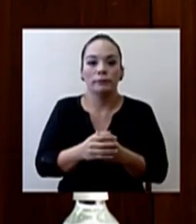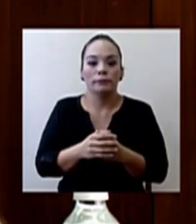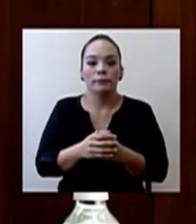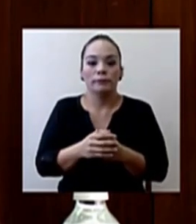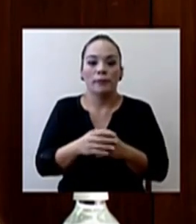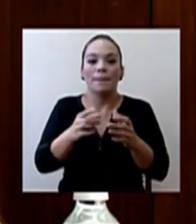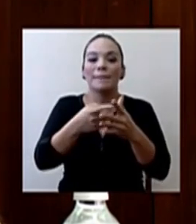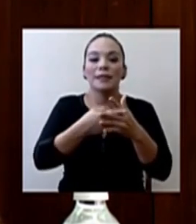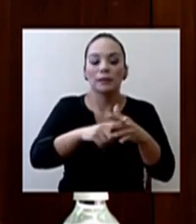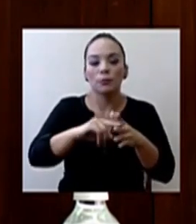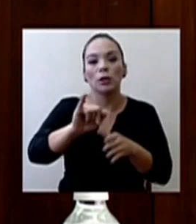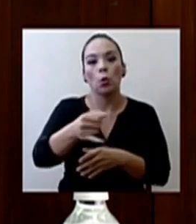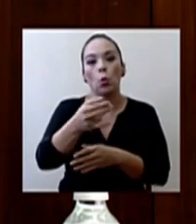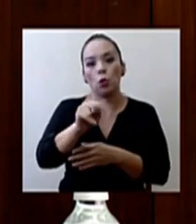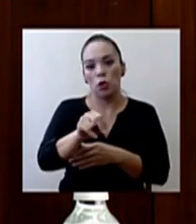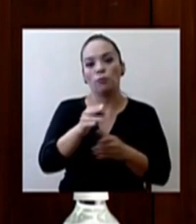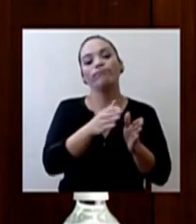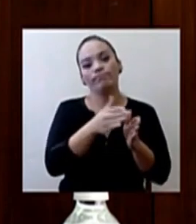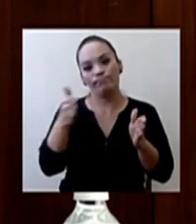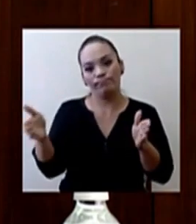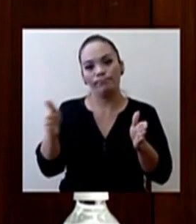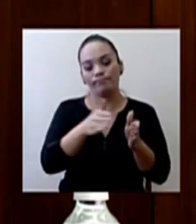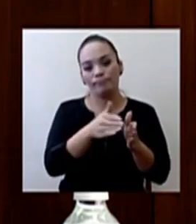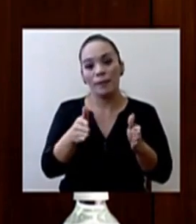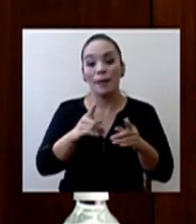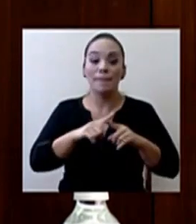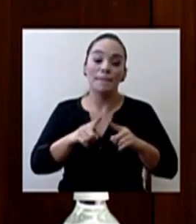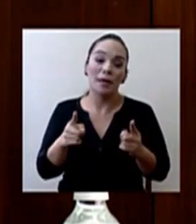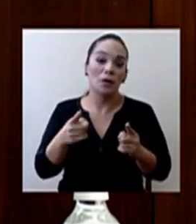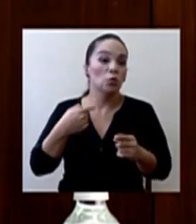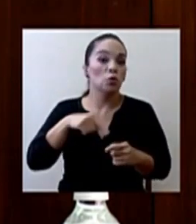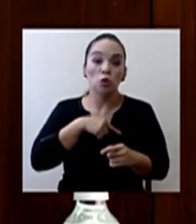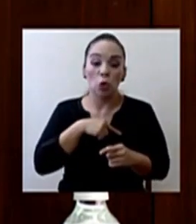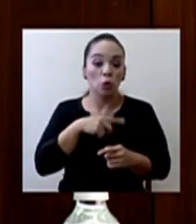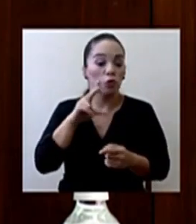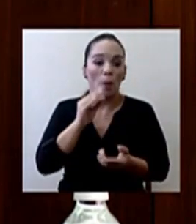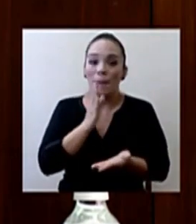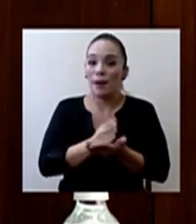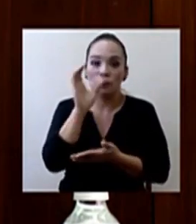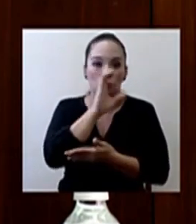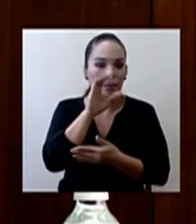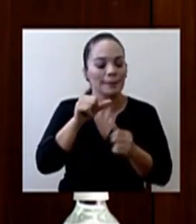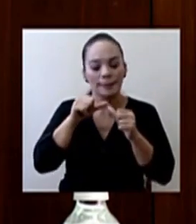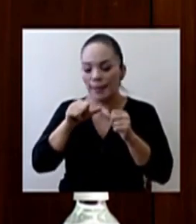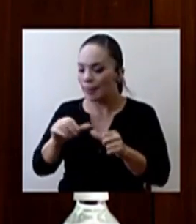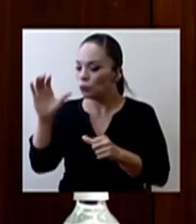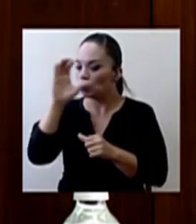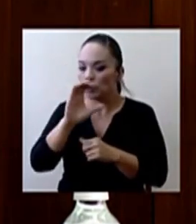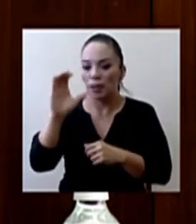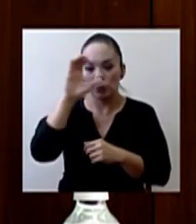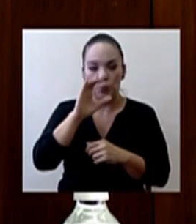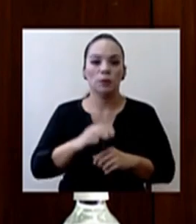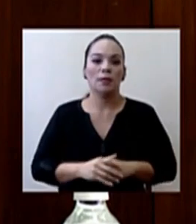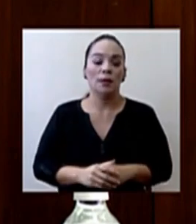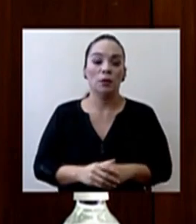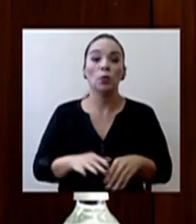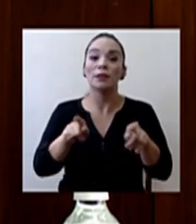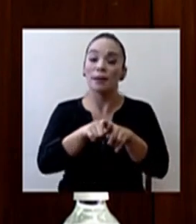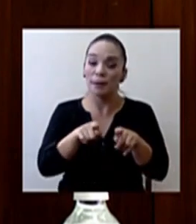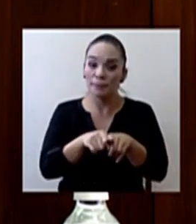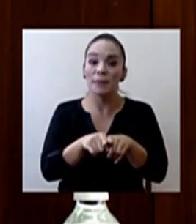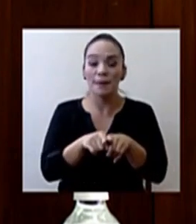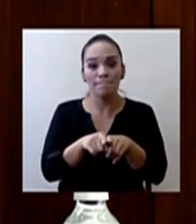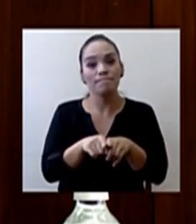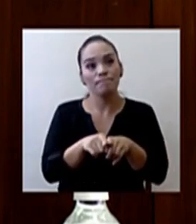principios de junio. Pero no cesamos en esa búsqueda. Pero con esto también quiero hacer